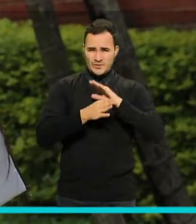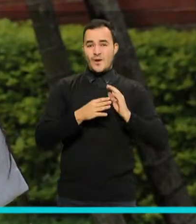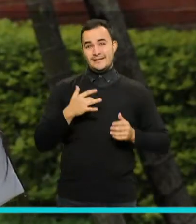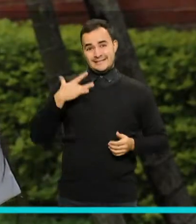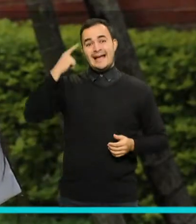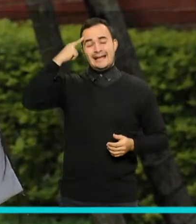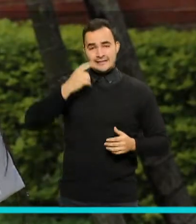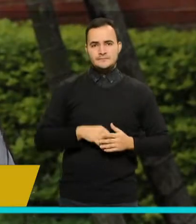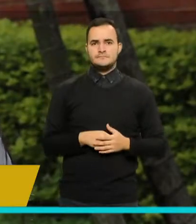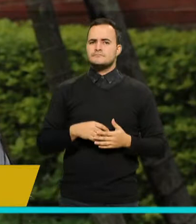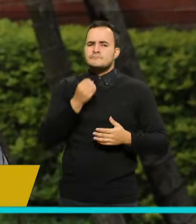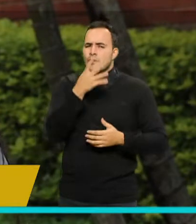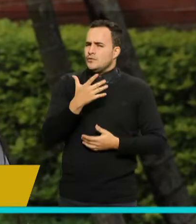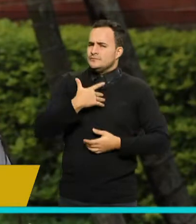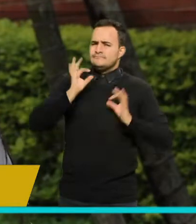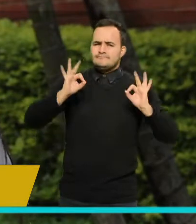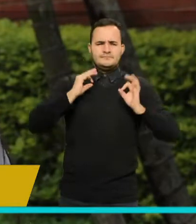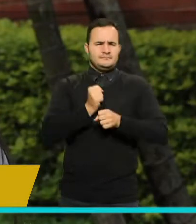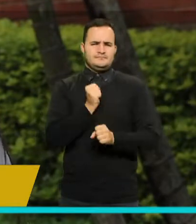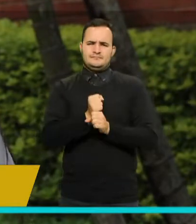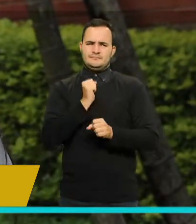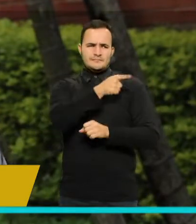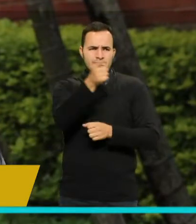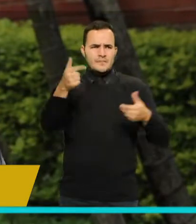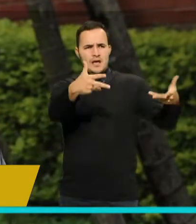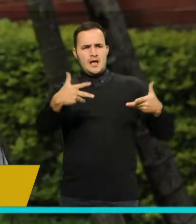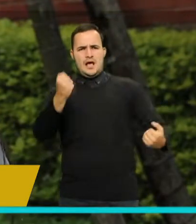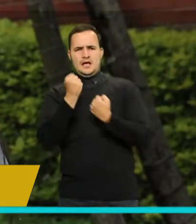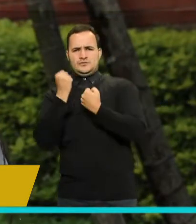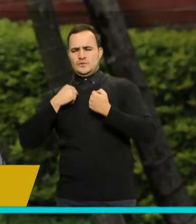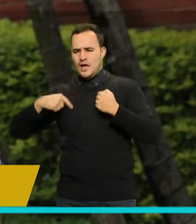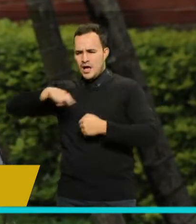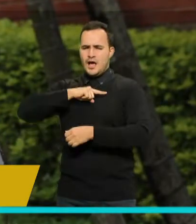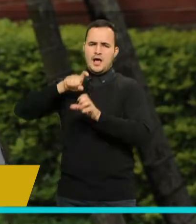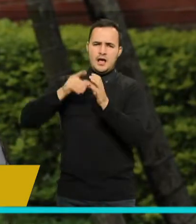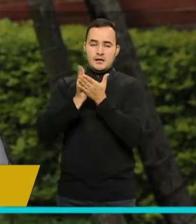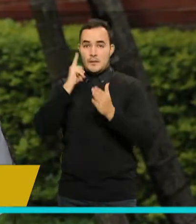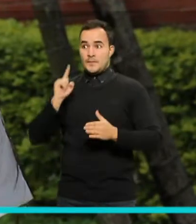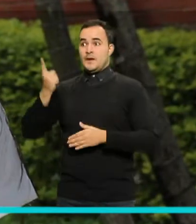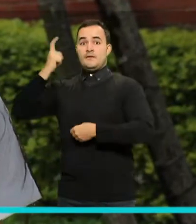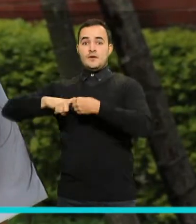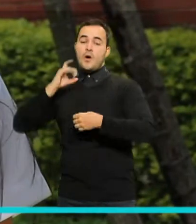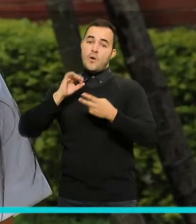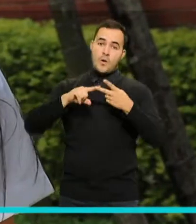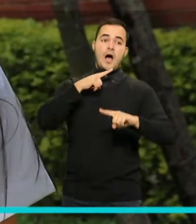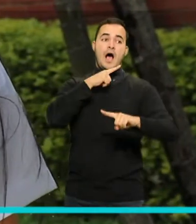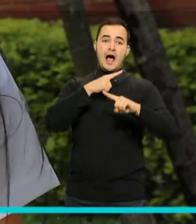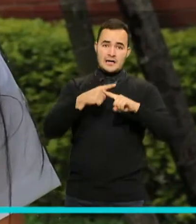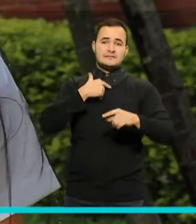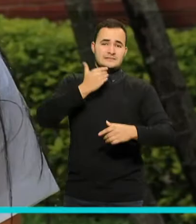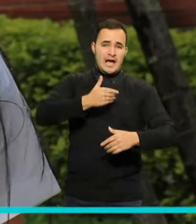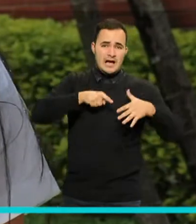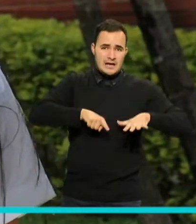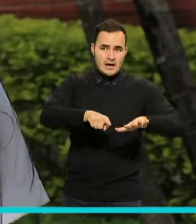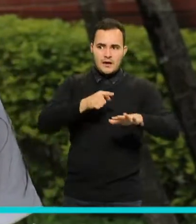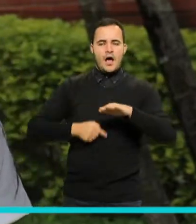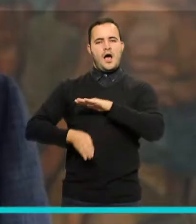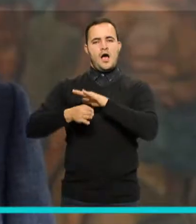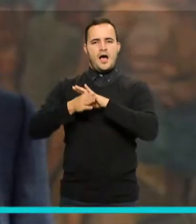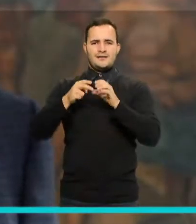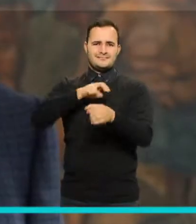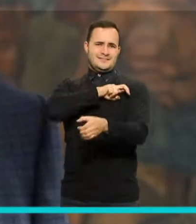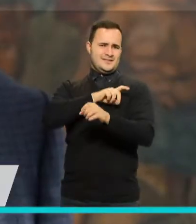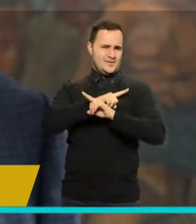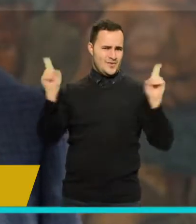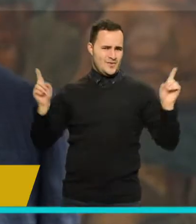muy linda labor, dándole la oportunidad a tantos estudiantes, tanto nuevos como antiguos, de poder continuar estudiando.